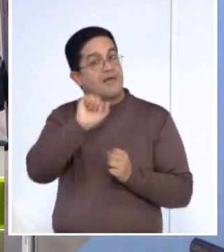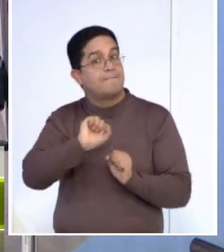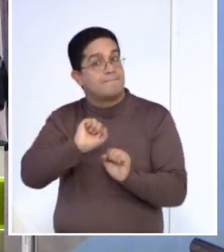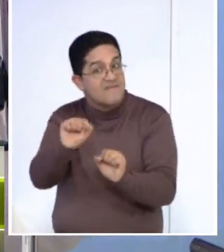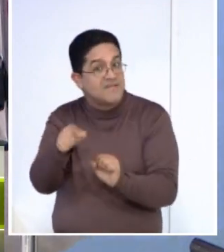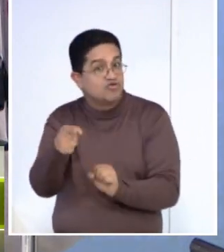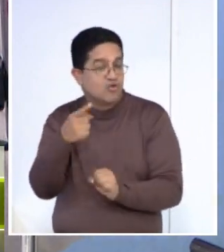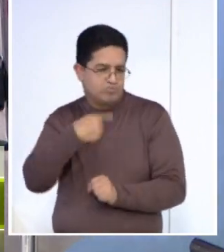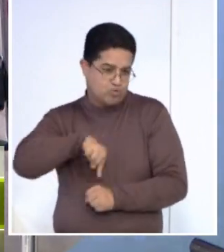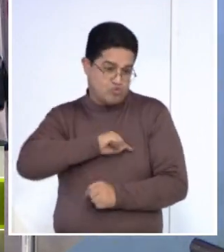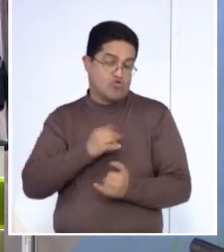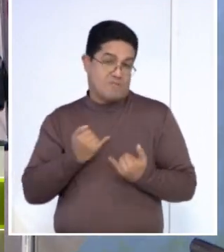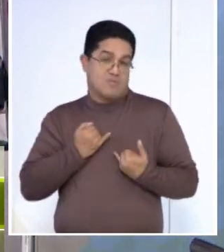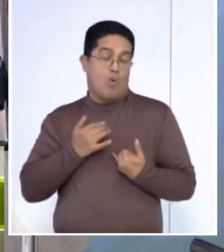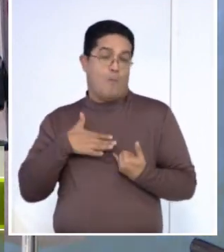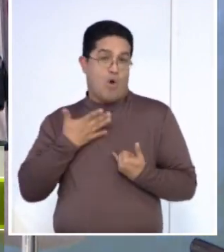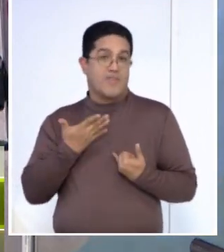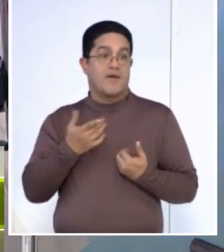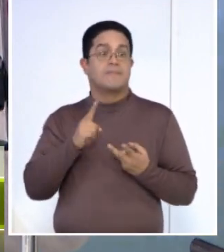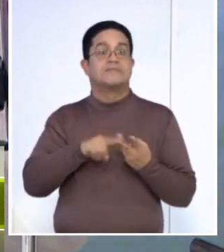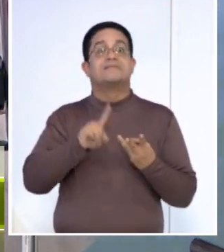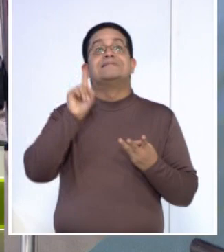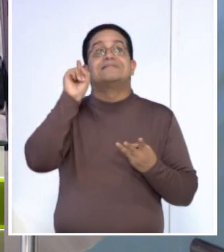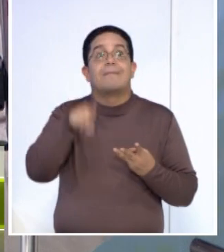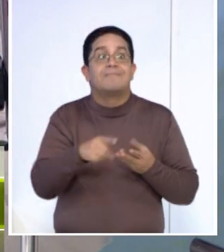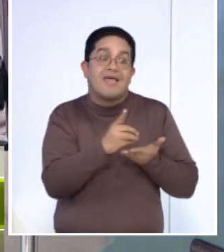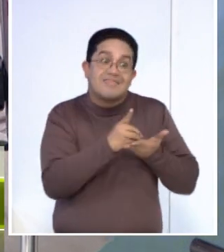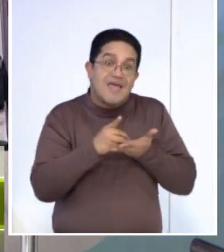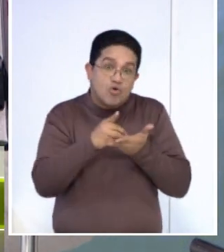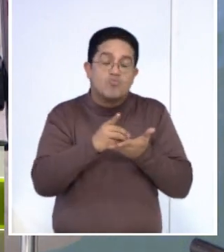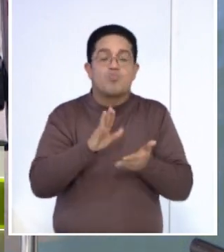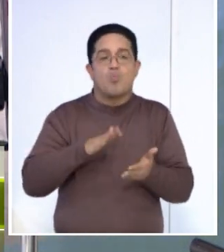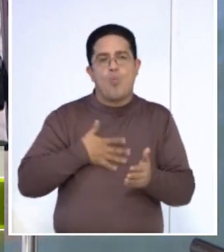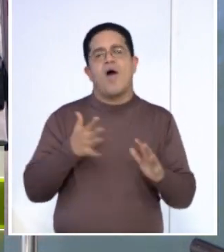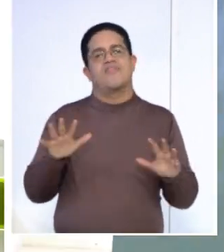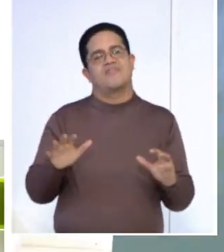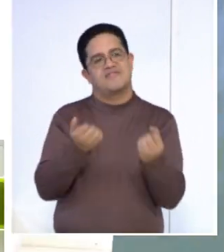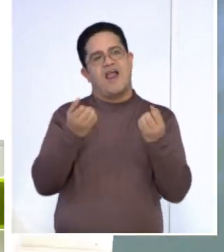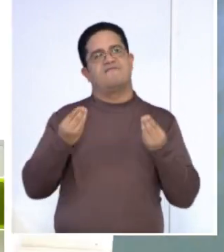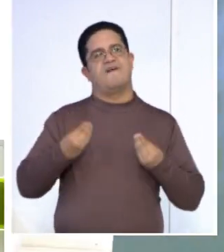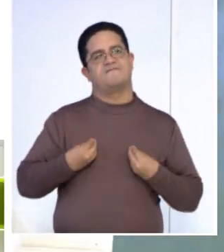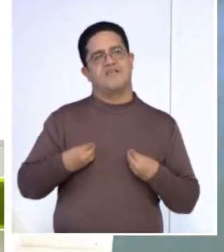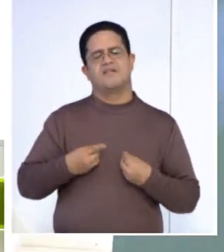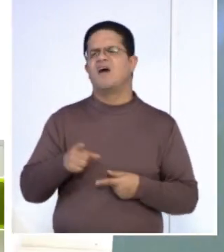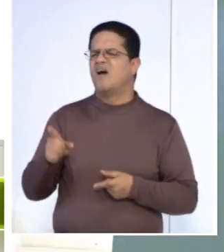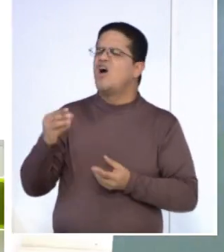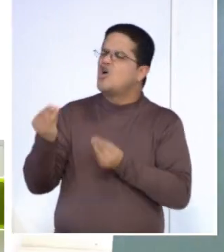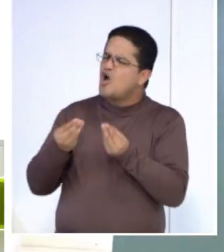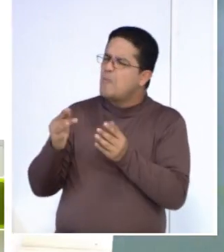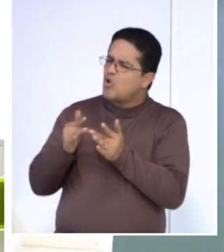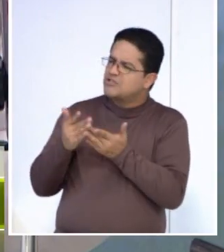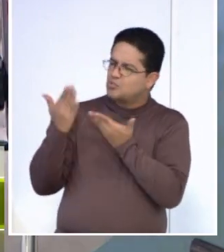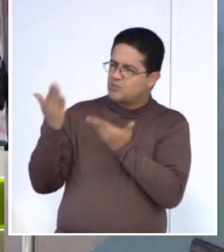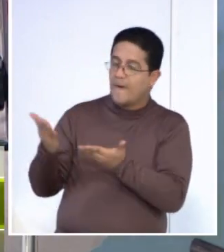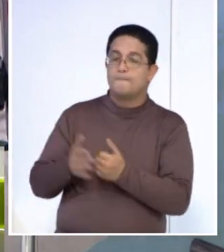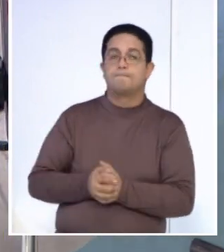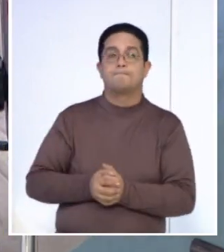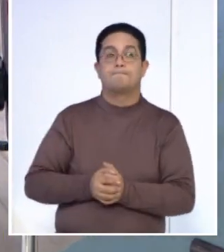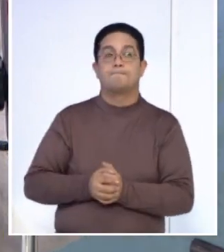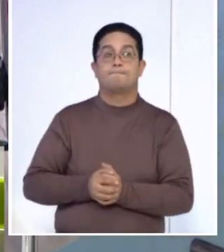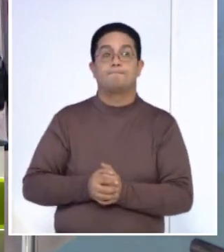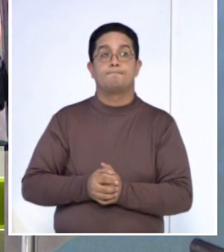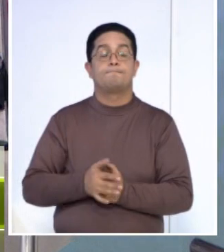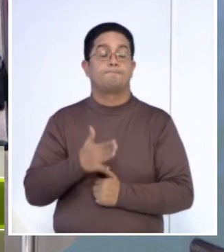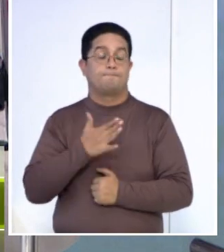está en nuestras manos y el diagnóstico a tiempo puede salvar vidas. Por supuesto, doctor. ¿Y cómo lo podemos contactar a usted? A través